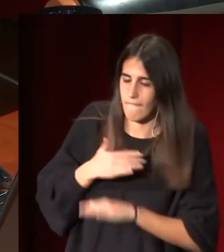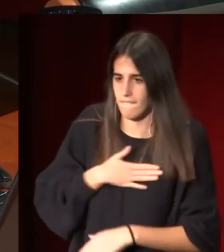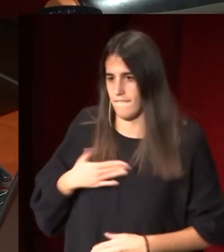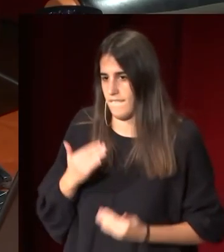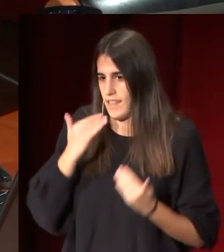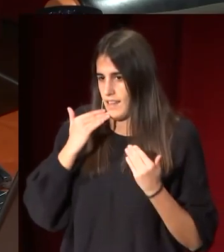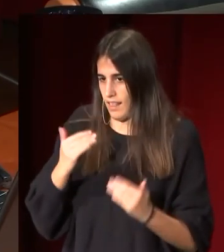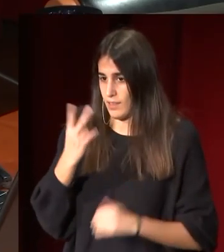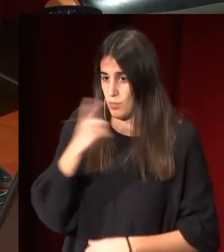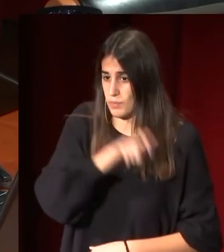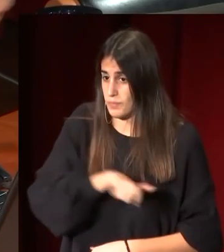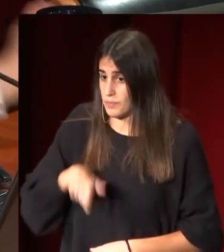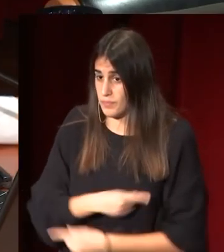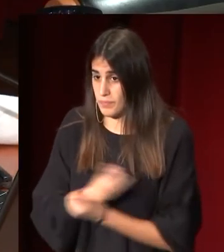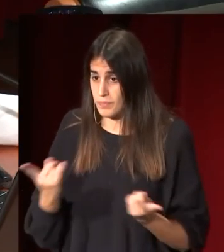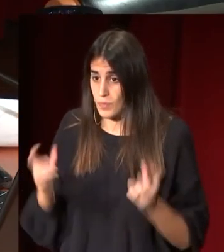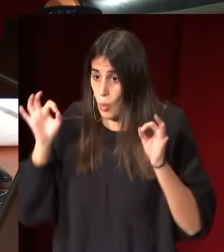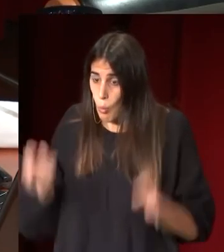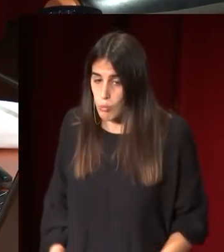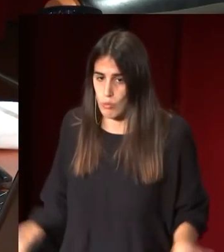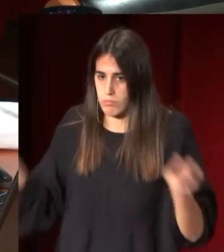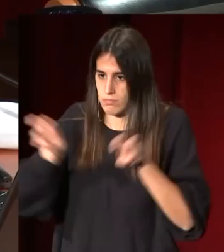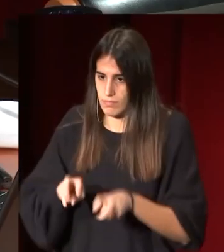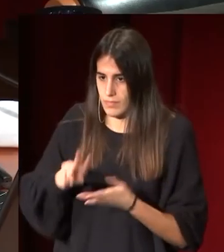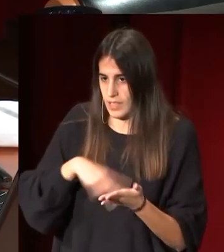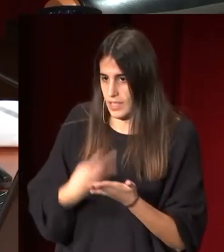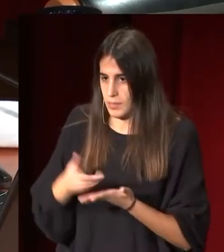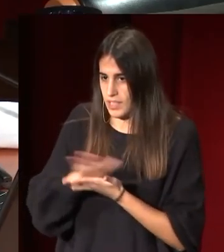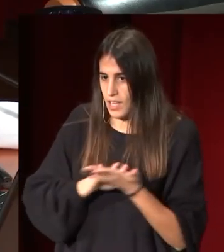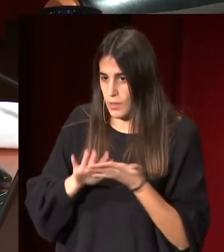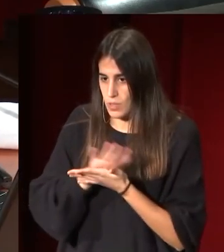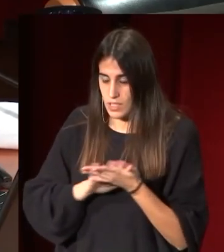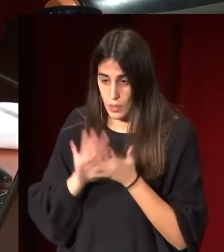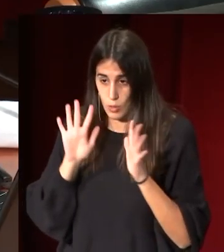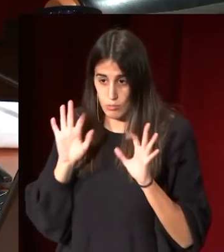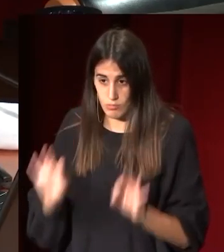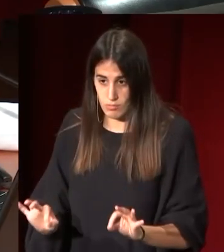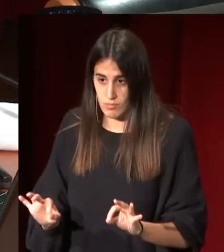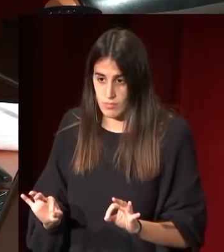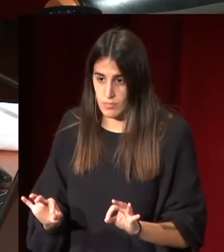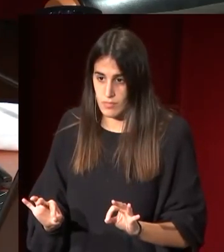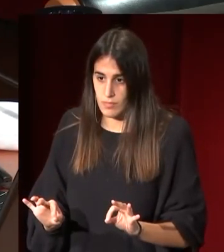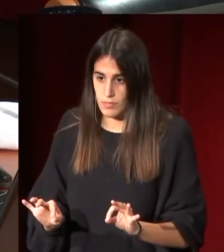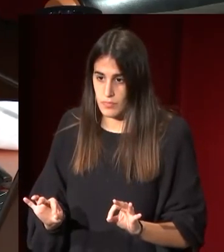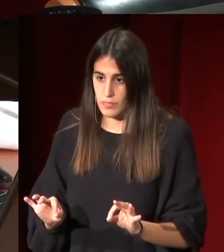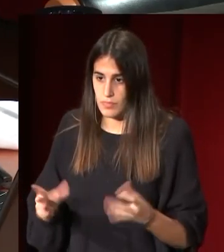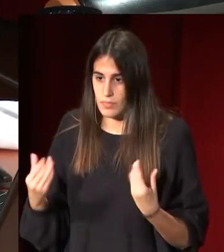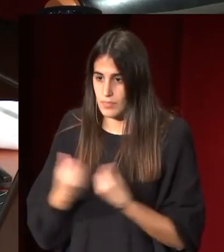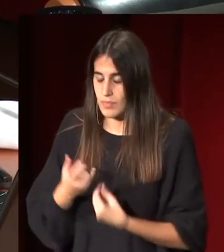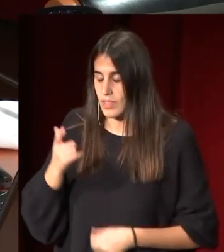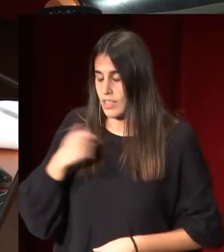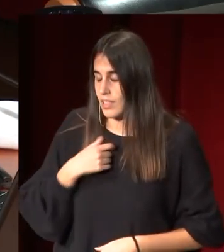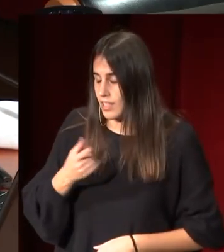gracias a dos personas que nos acompañan hoy como intérpretes de la lengua de signos, a Concepción Almoguera y a María